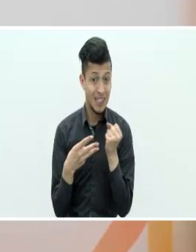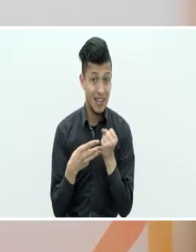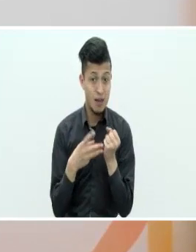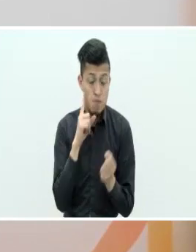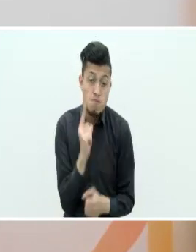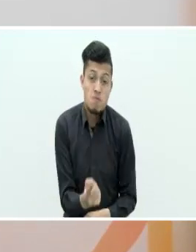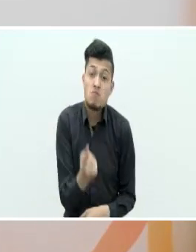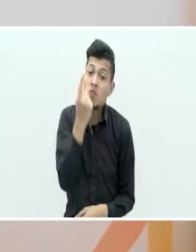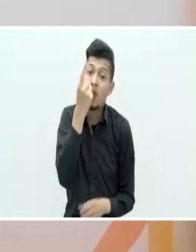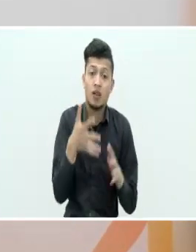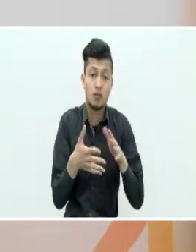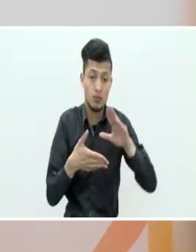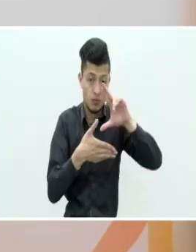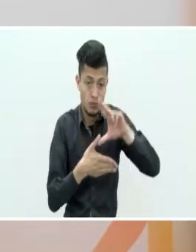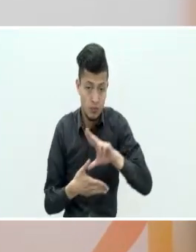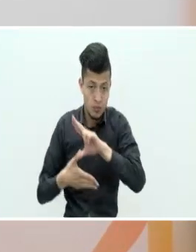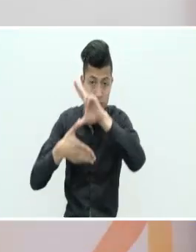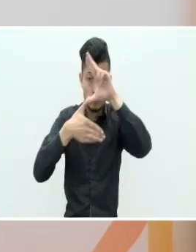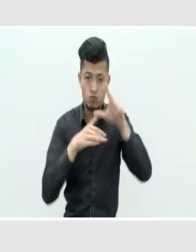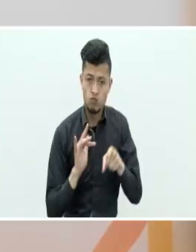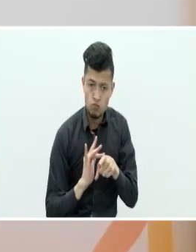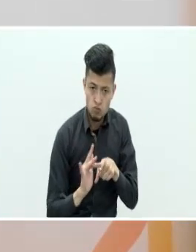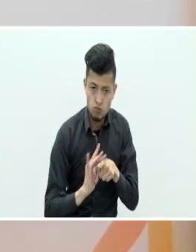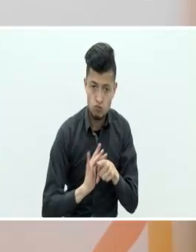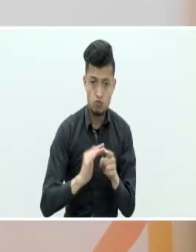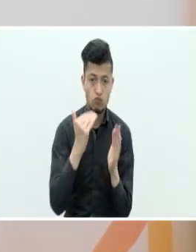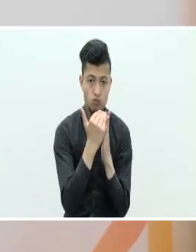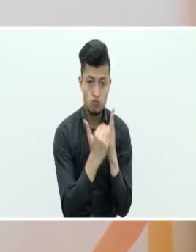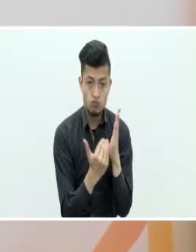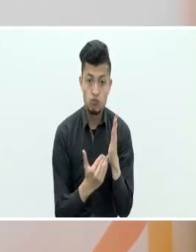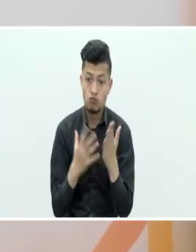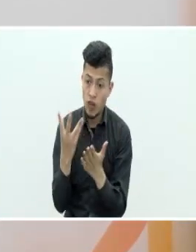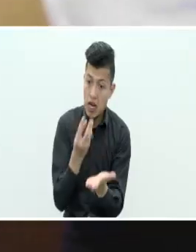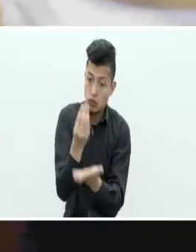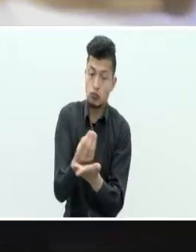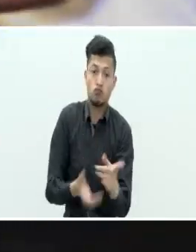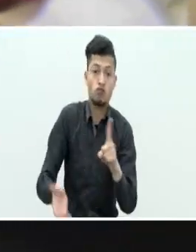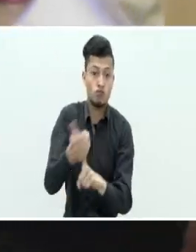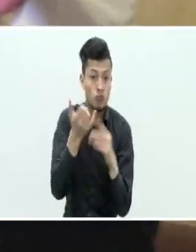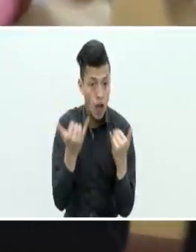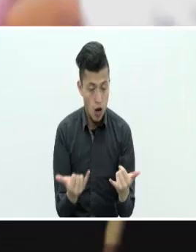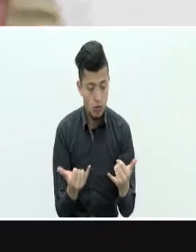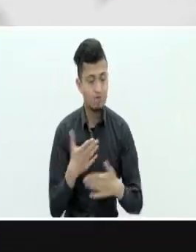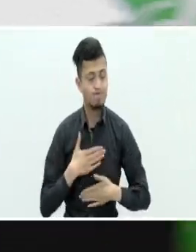Latinoamérica en implementar este programa y tener estos resultados que tenemos aquí en frente.